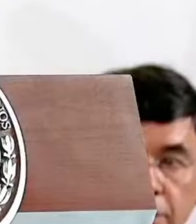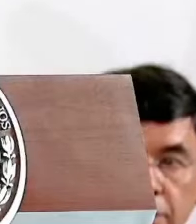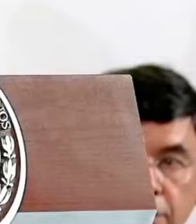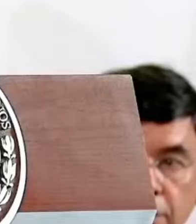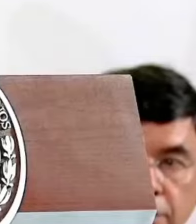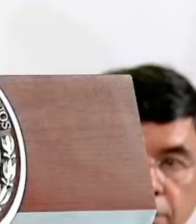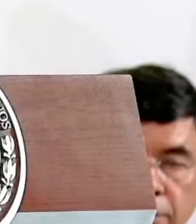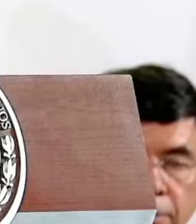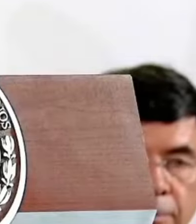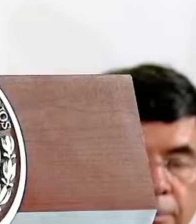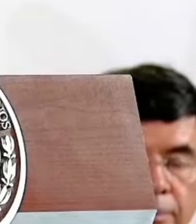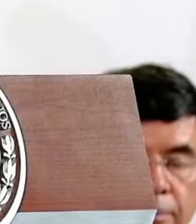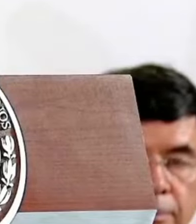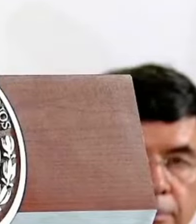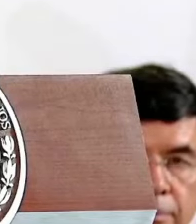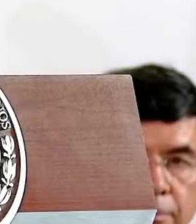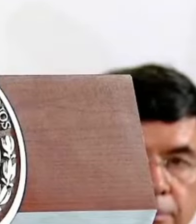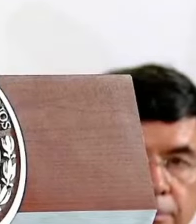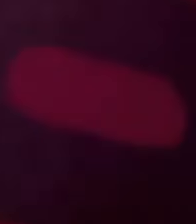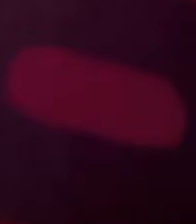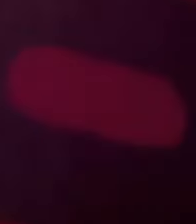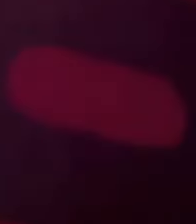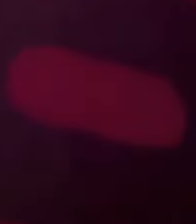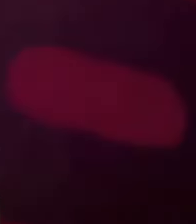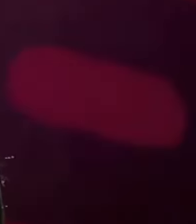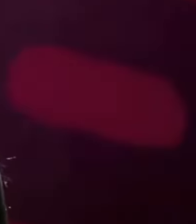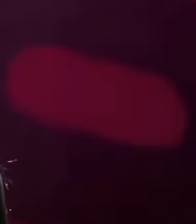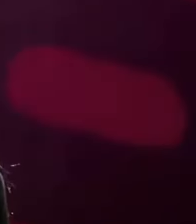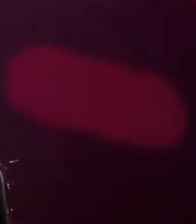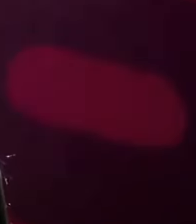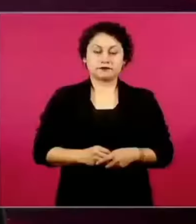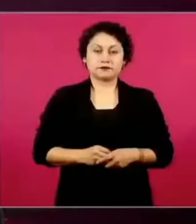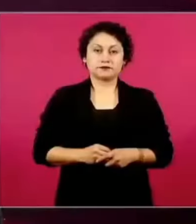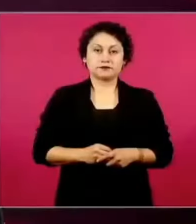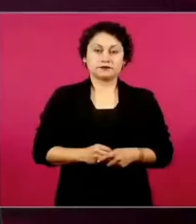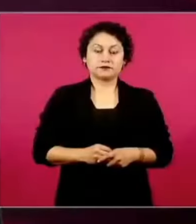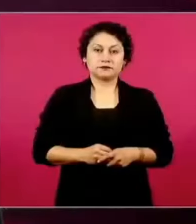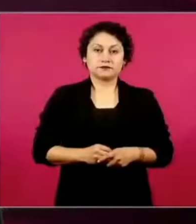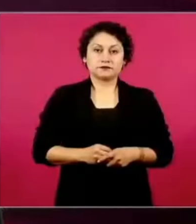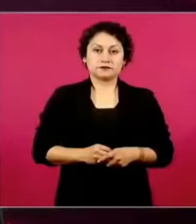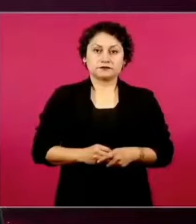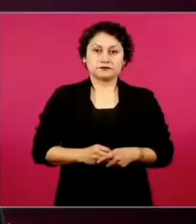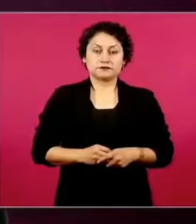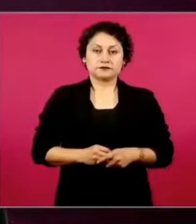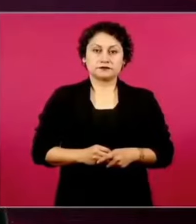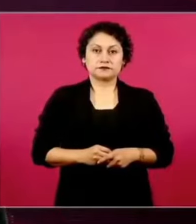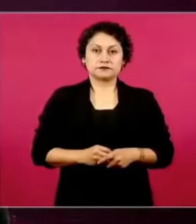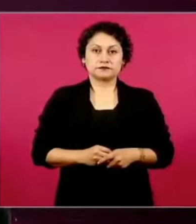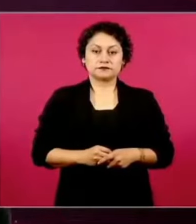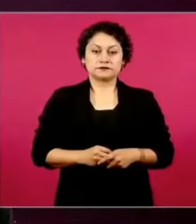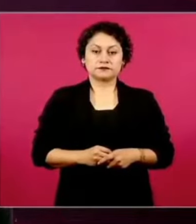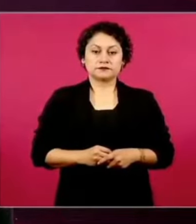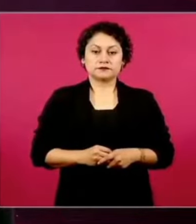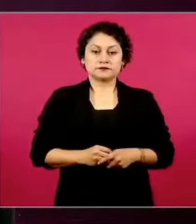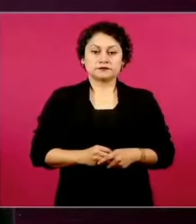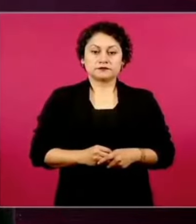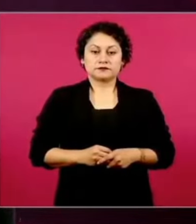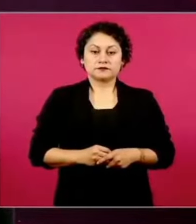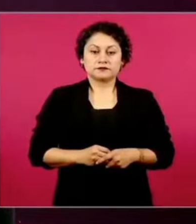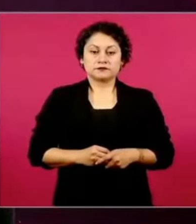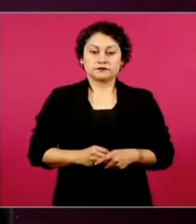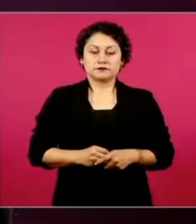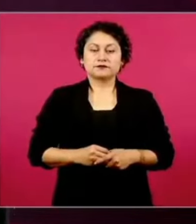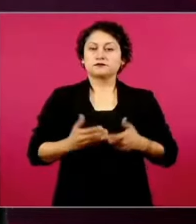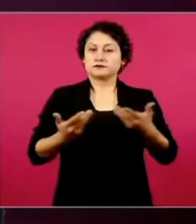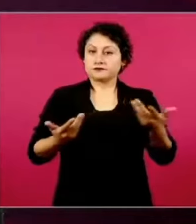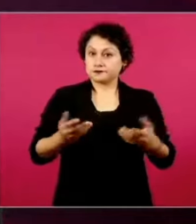digital y el mundo de los medios sociales permanentemente están batallando. O sea, en cada casa hay un